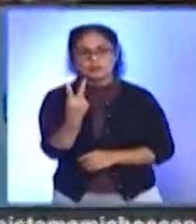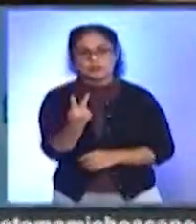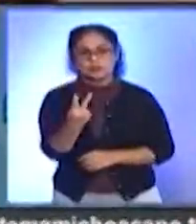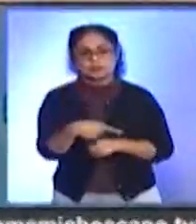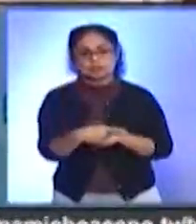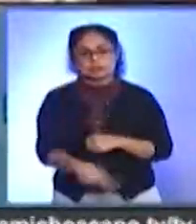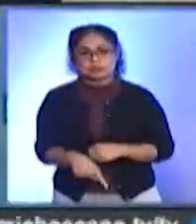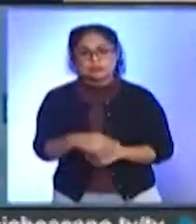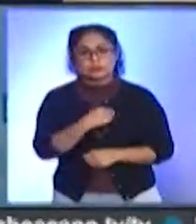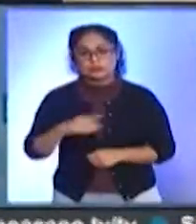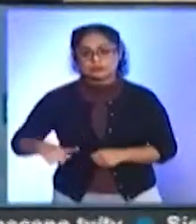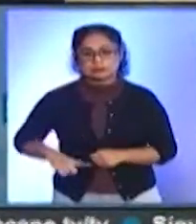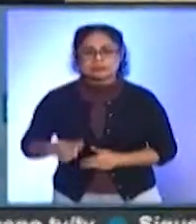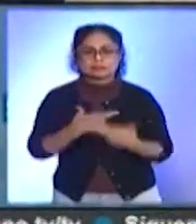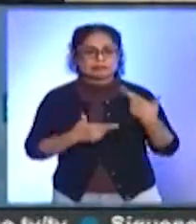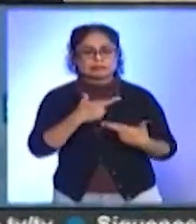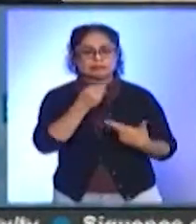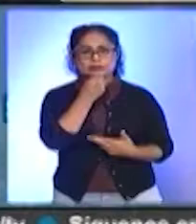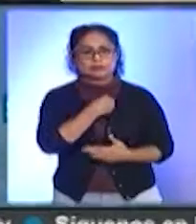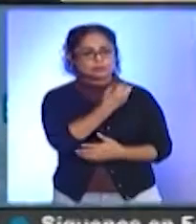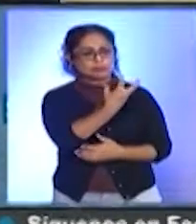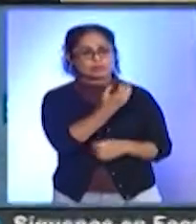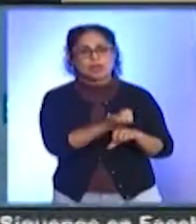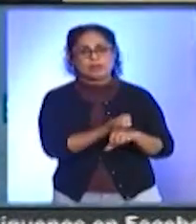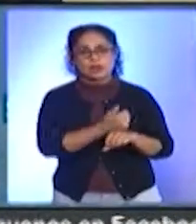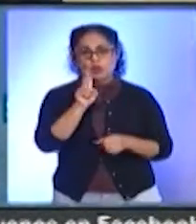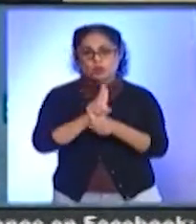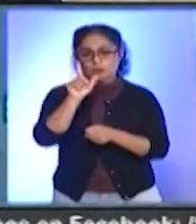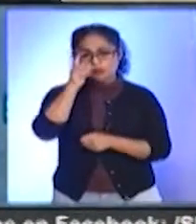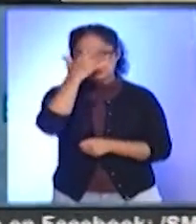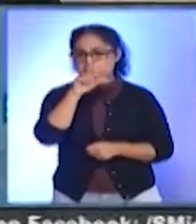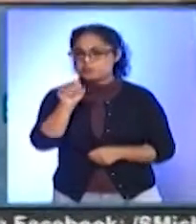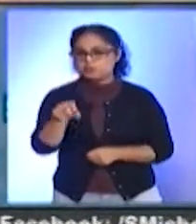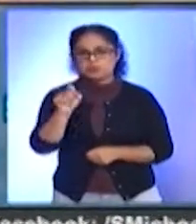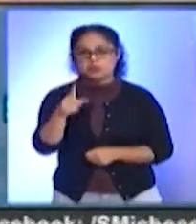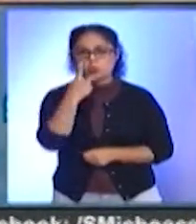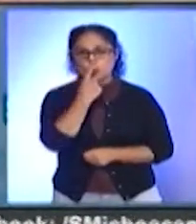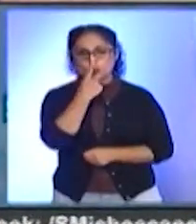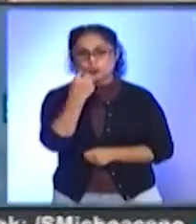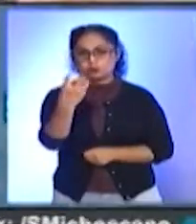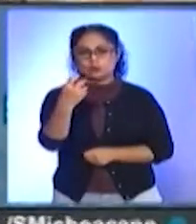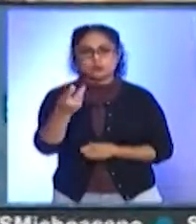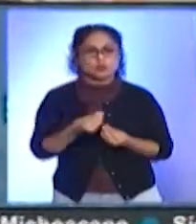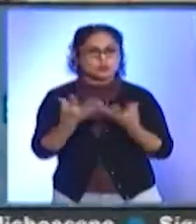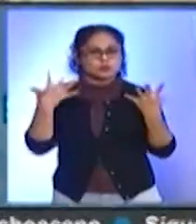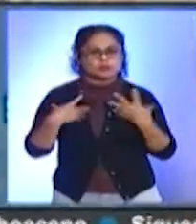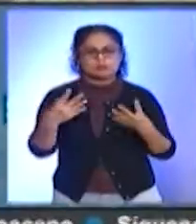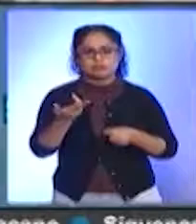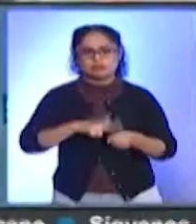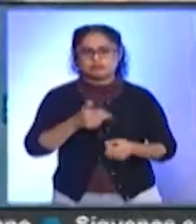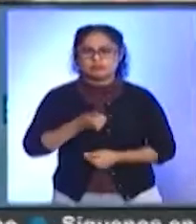municipal, Morelia retornó a la bandera amarilla, mientras que Uruapan y Lázaro Cárdenas se mantendrán en bandera roja por el alto número de casos y